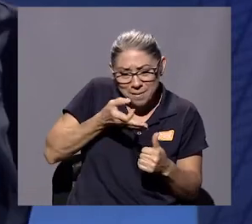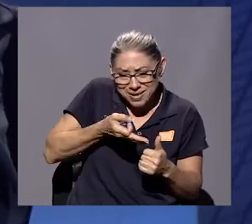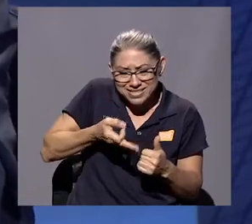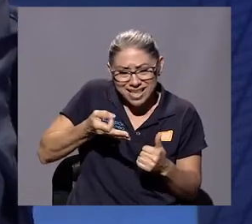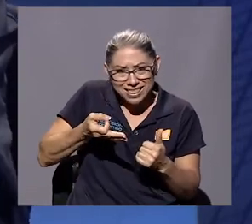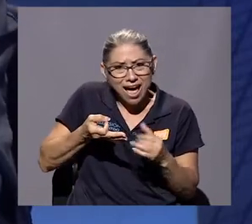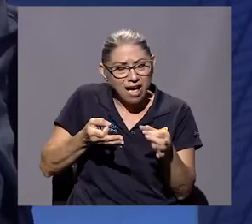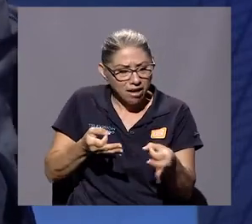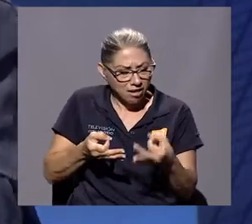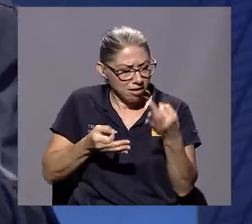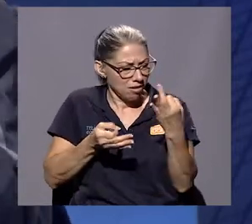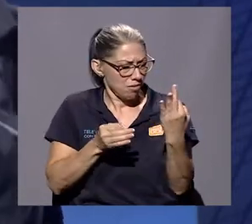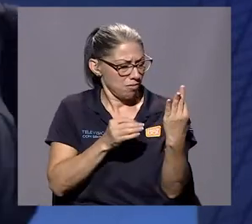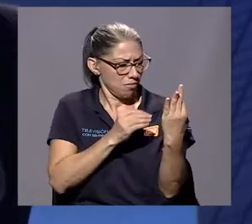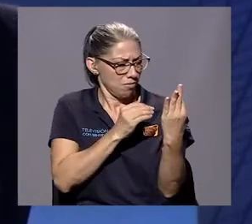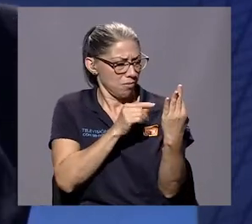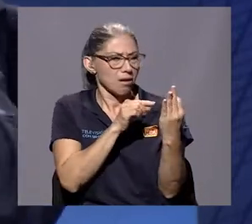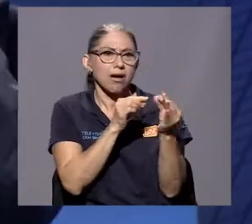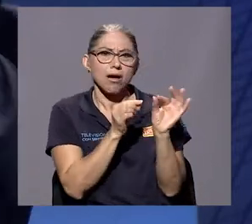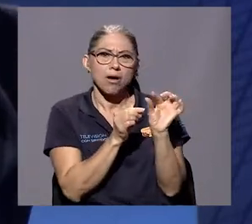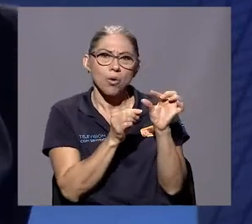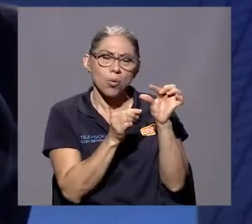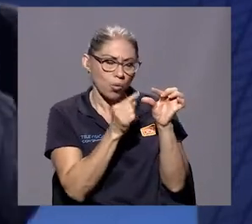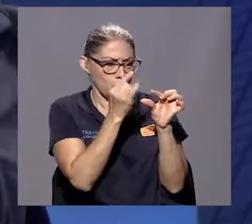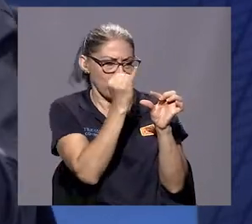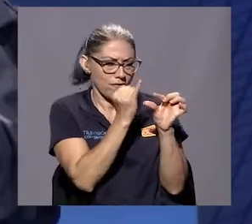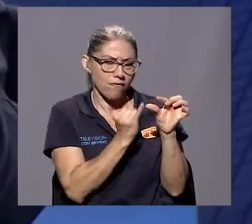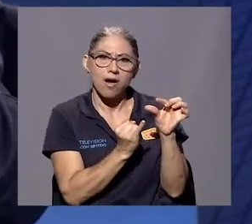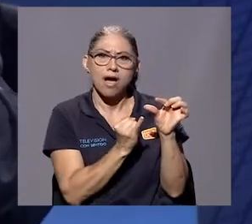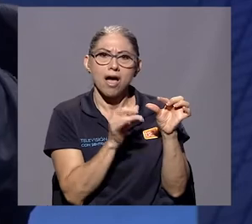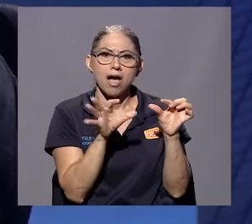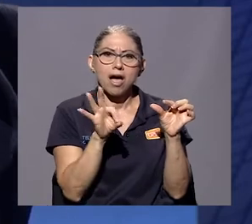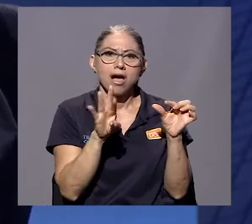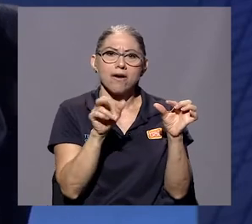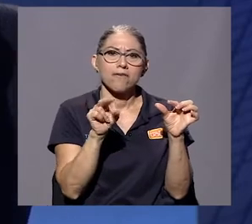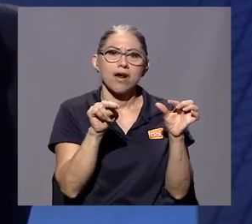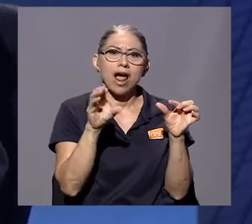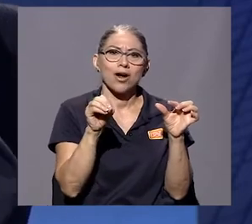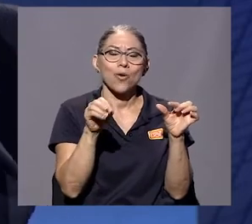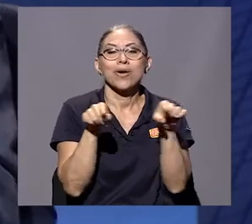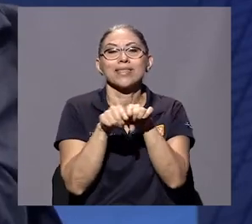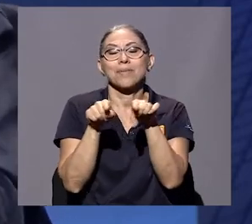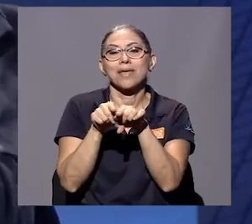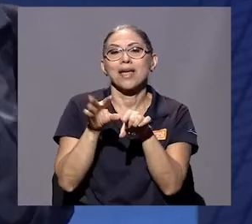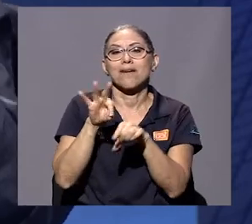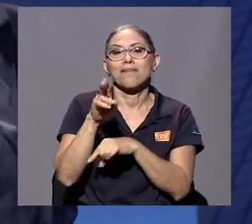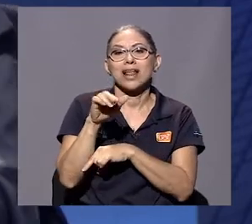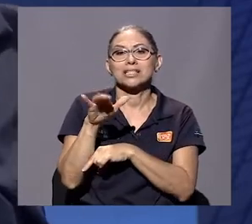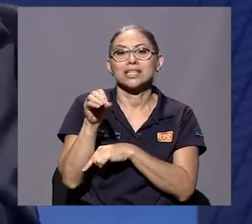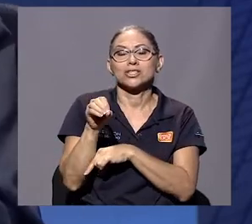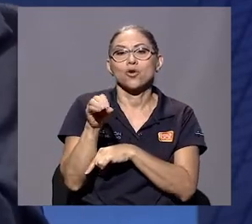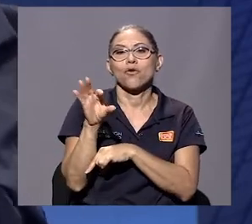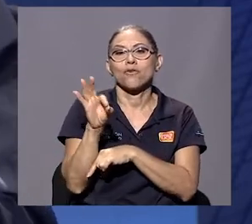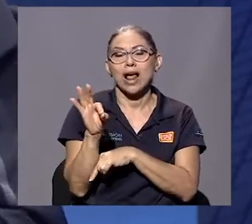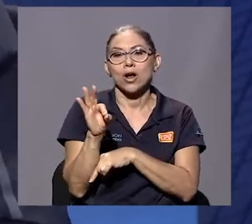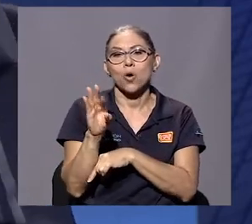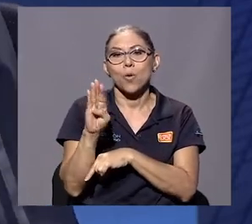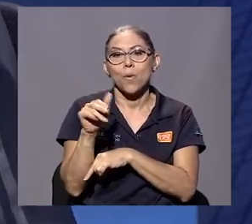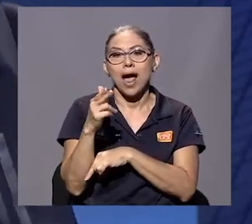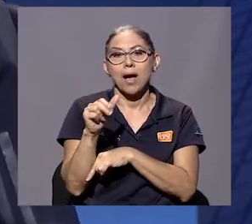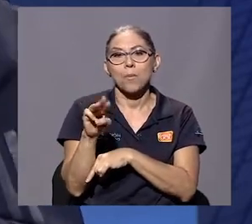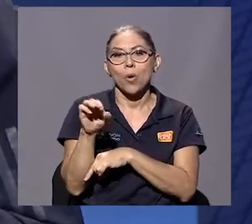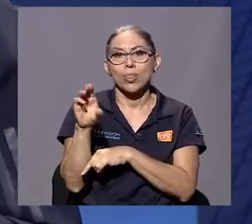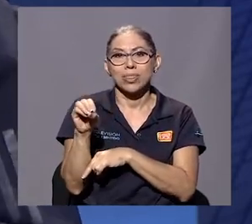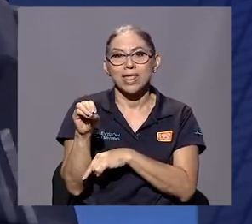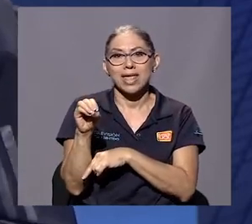Con la efigie de Franco y Francisco Franco Bahamonde, caudillo de España